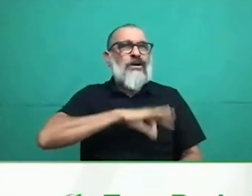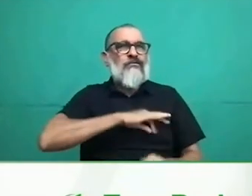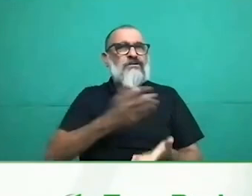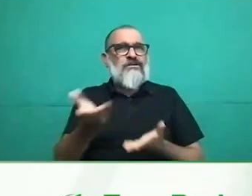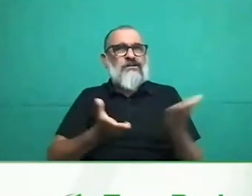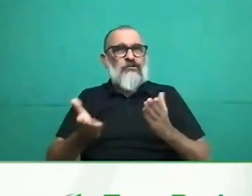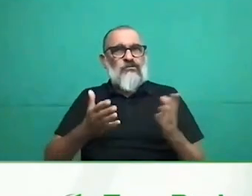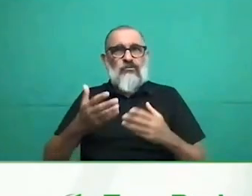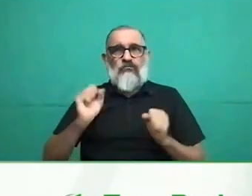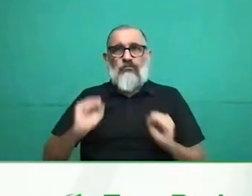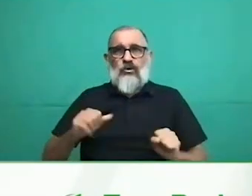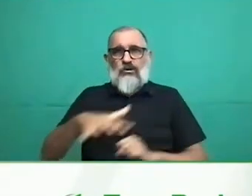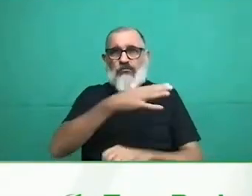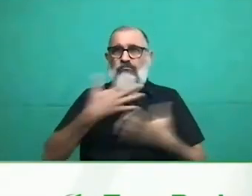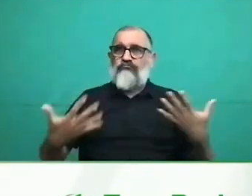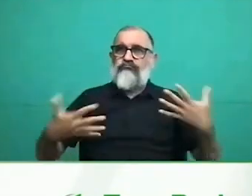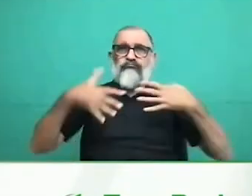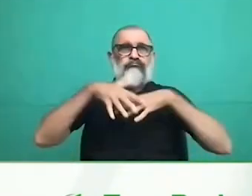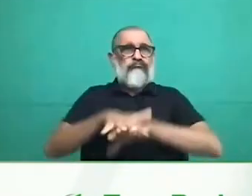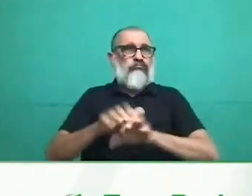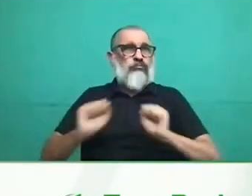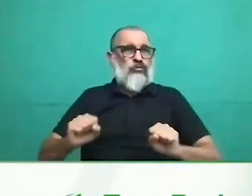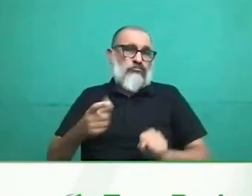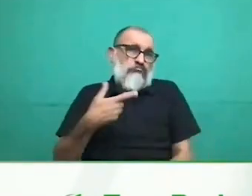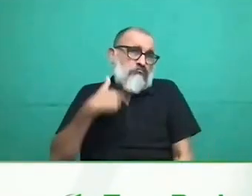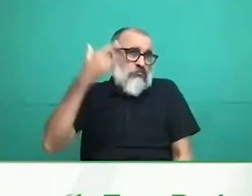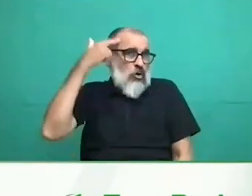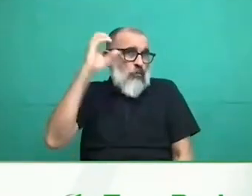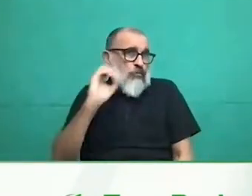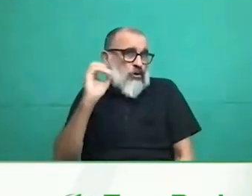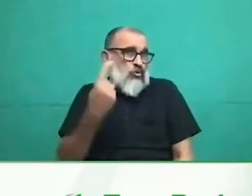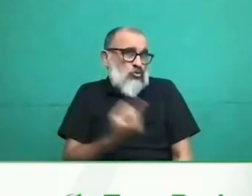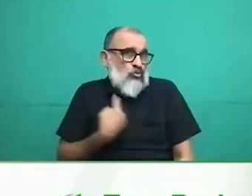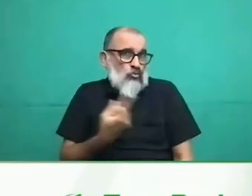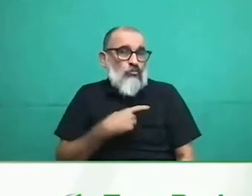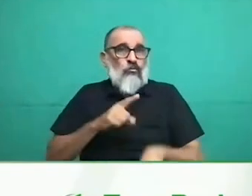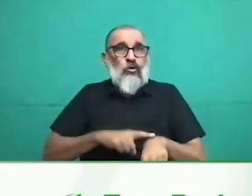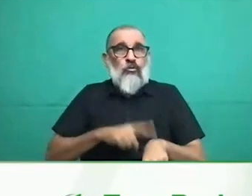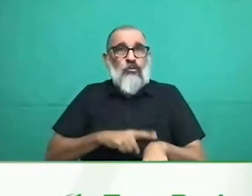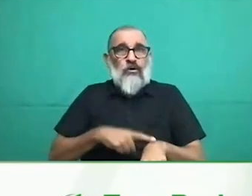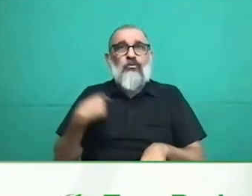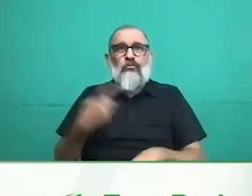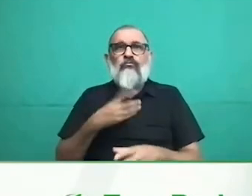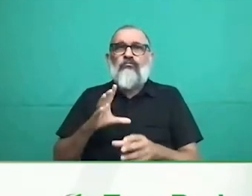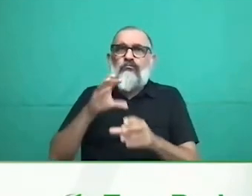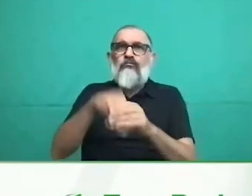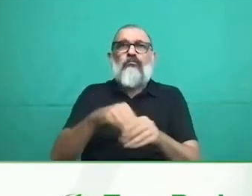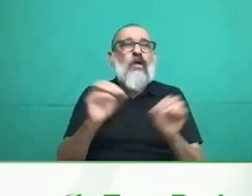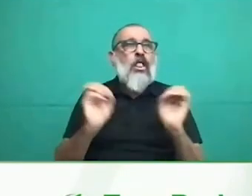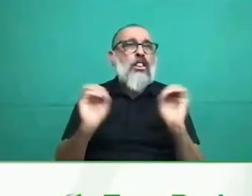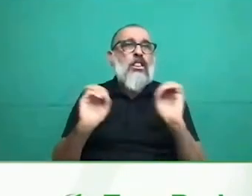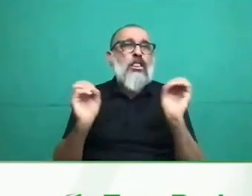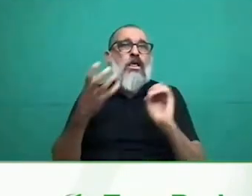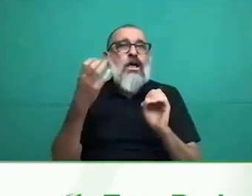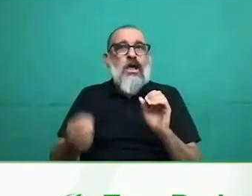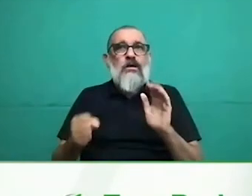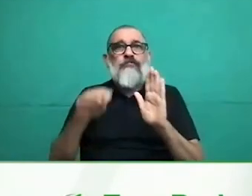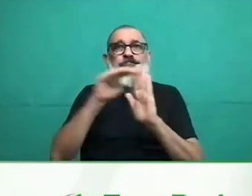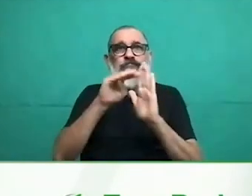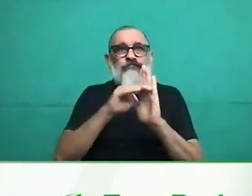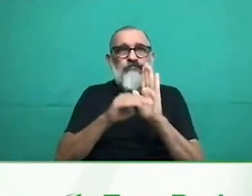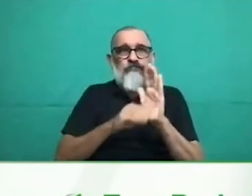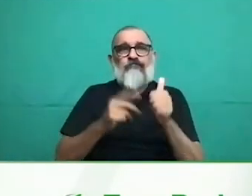distancia, como tus problemas emocionales hoy, como tu necesidad de hablar sobre tu situación de malestar mental